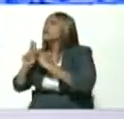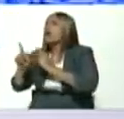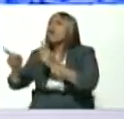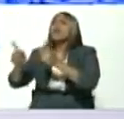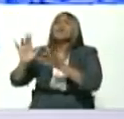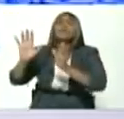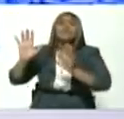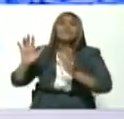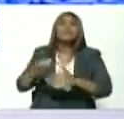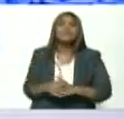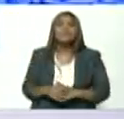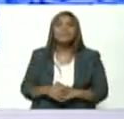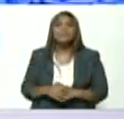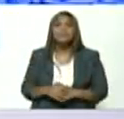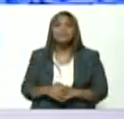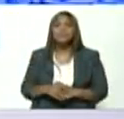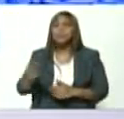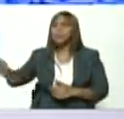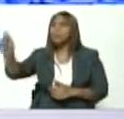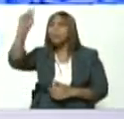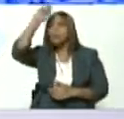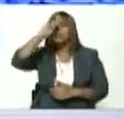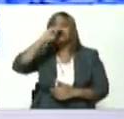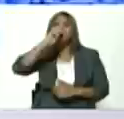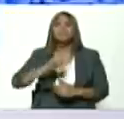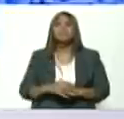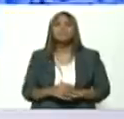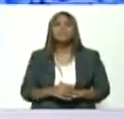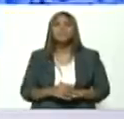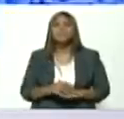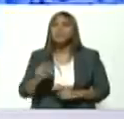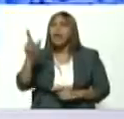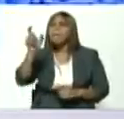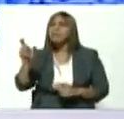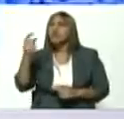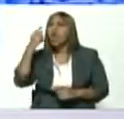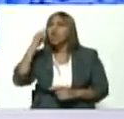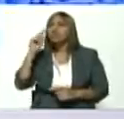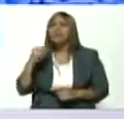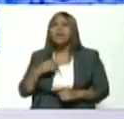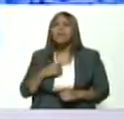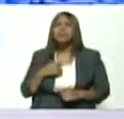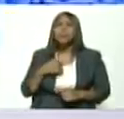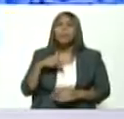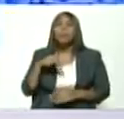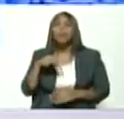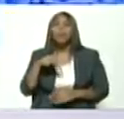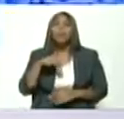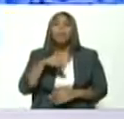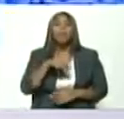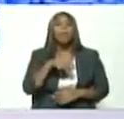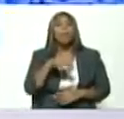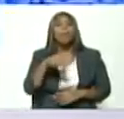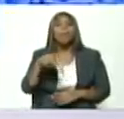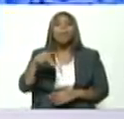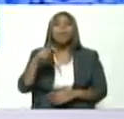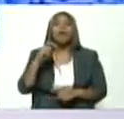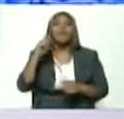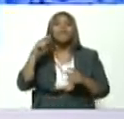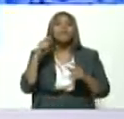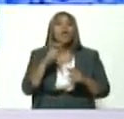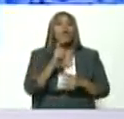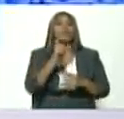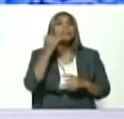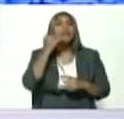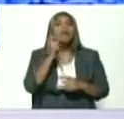a Jacobo nadie me reconoce caminamos tomamos algunos videitos con el